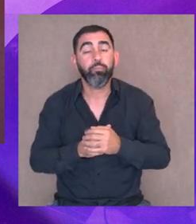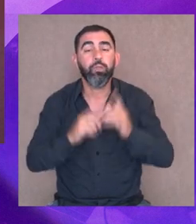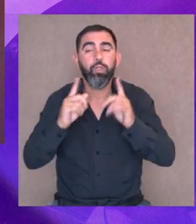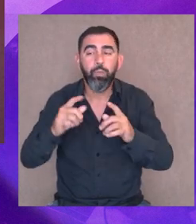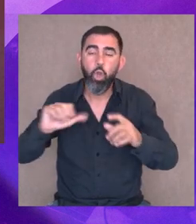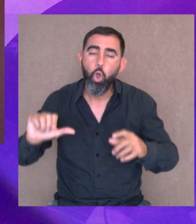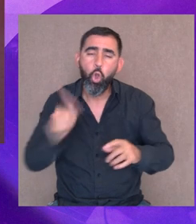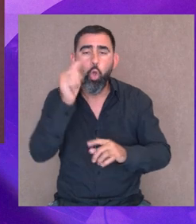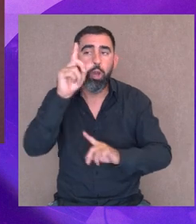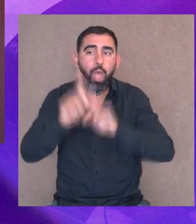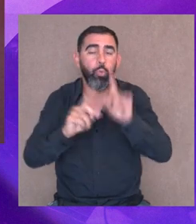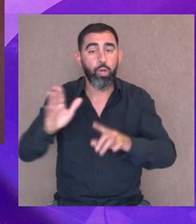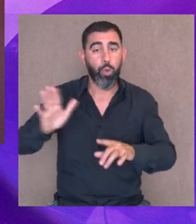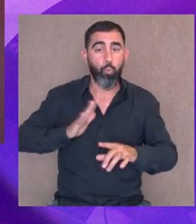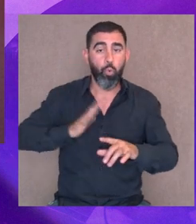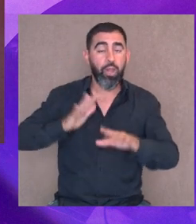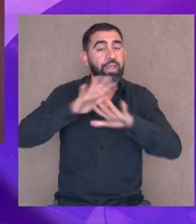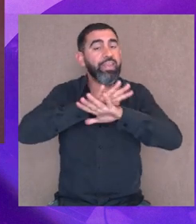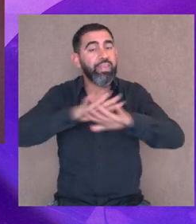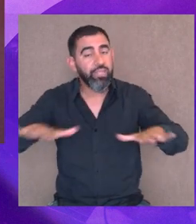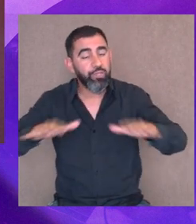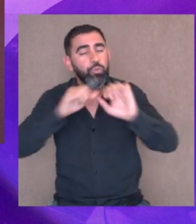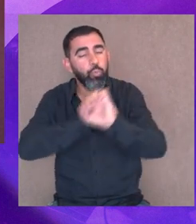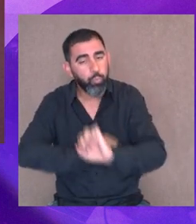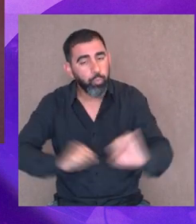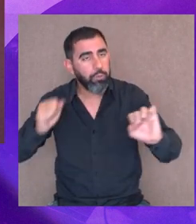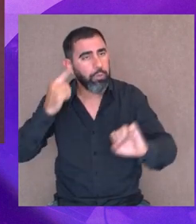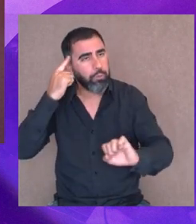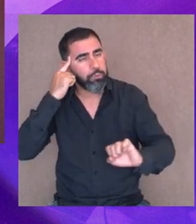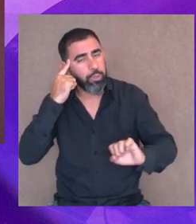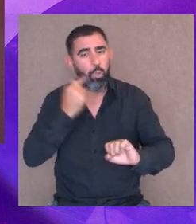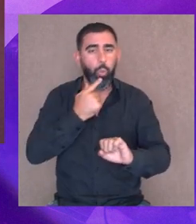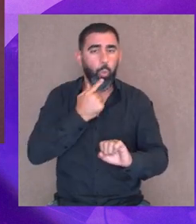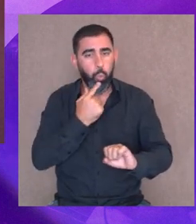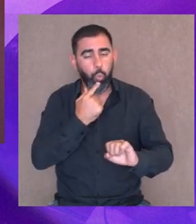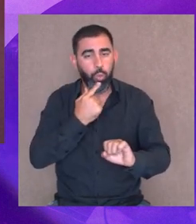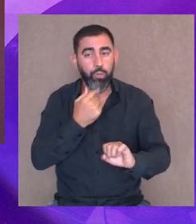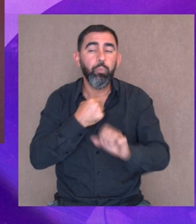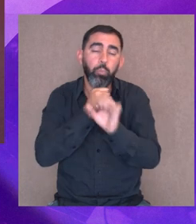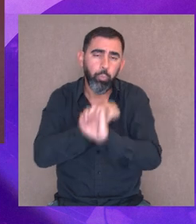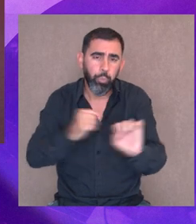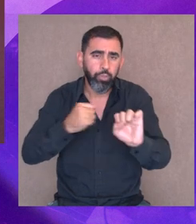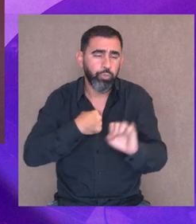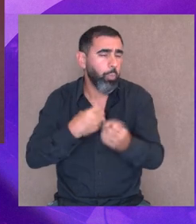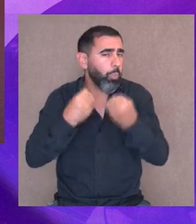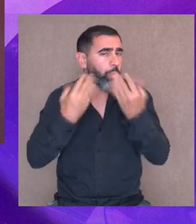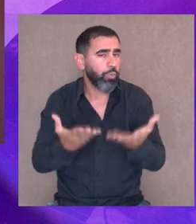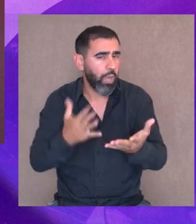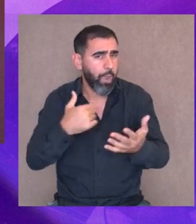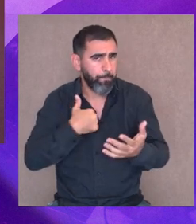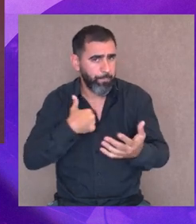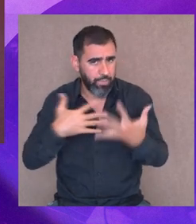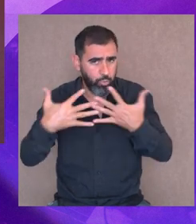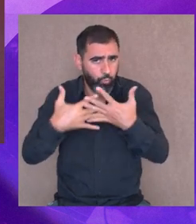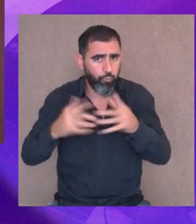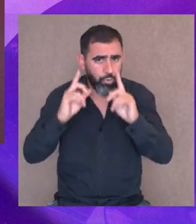logremos que alguna mujer, algún niño, alguna niña se plantee y no será que esto me está ocurriendo,